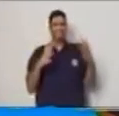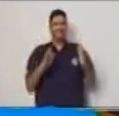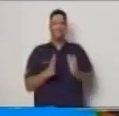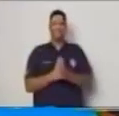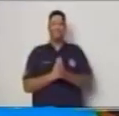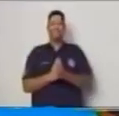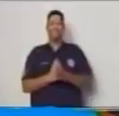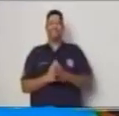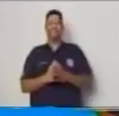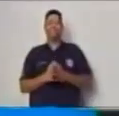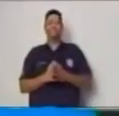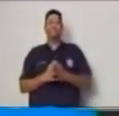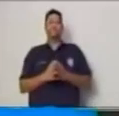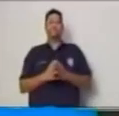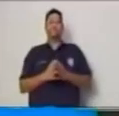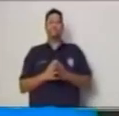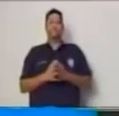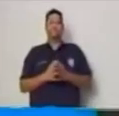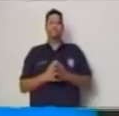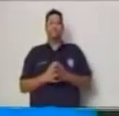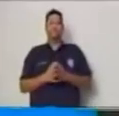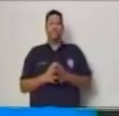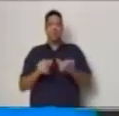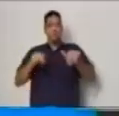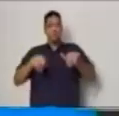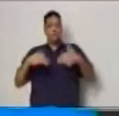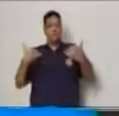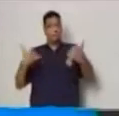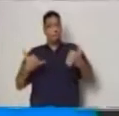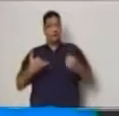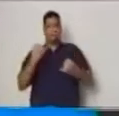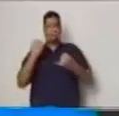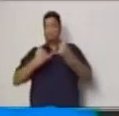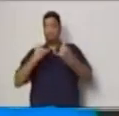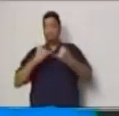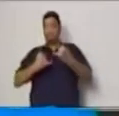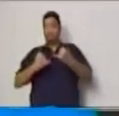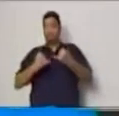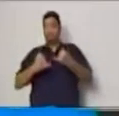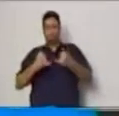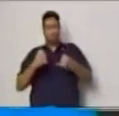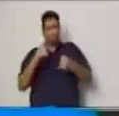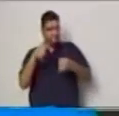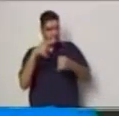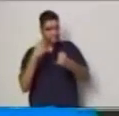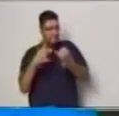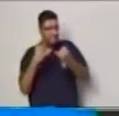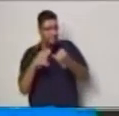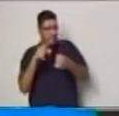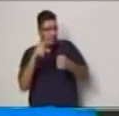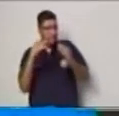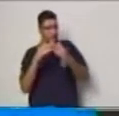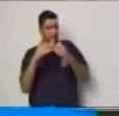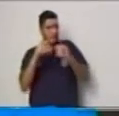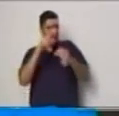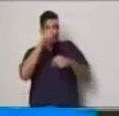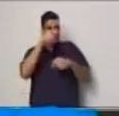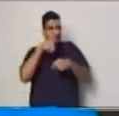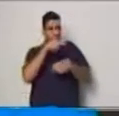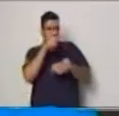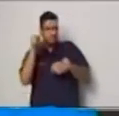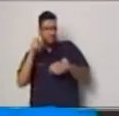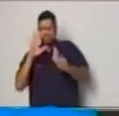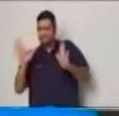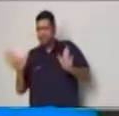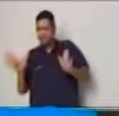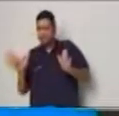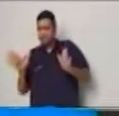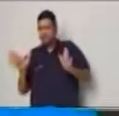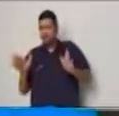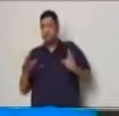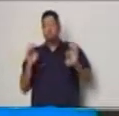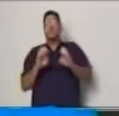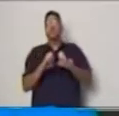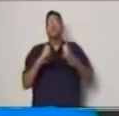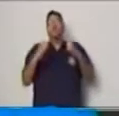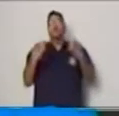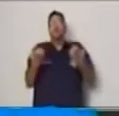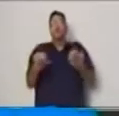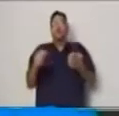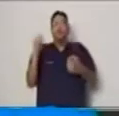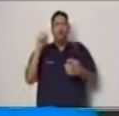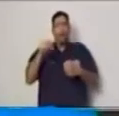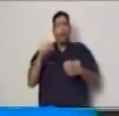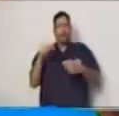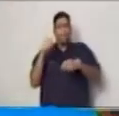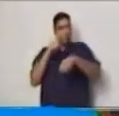hemos terminado de trazar el plano cartesiano y llega un momento muy